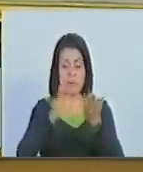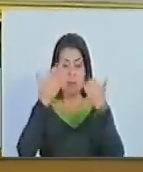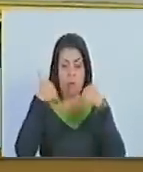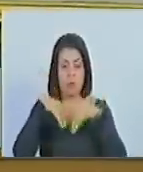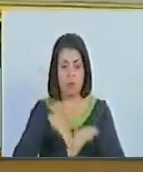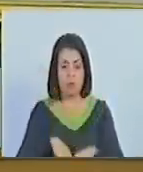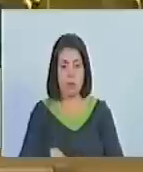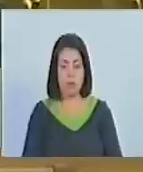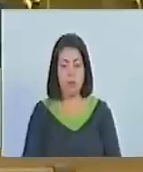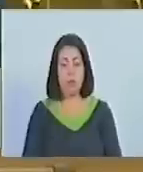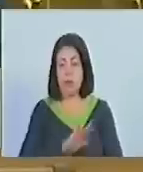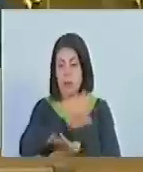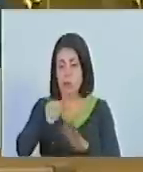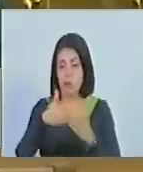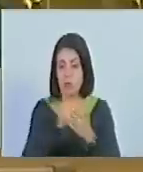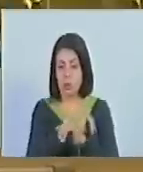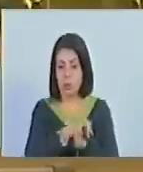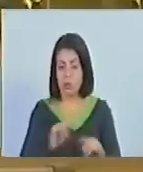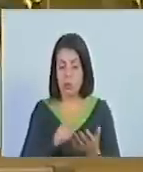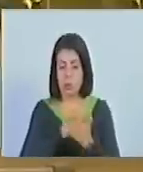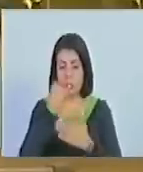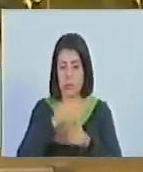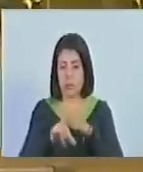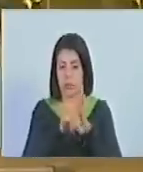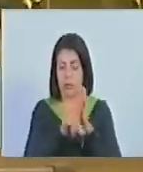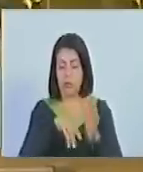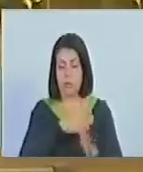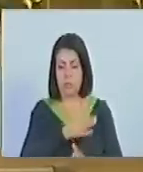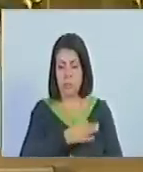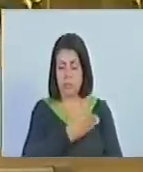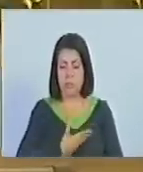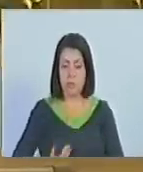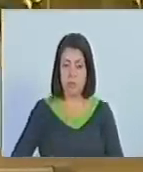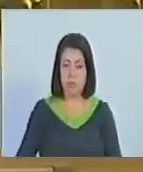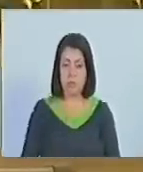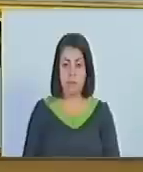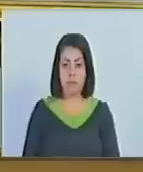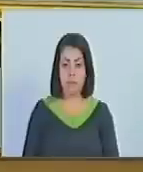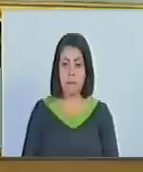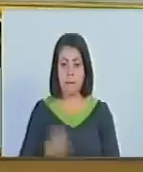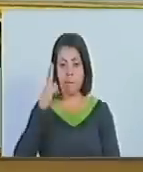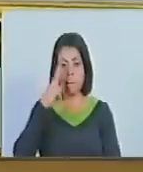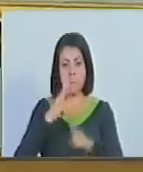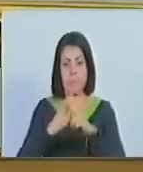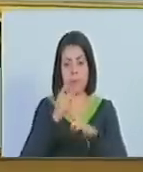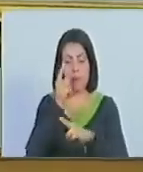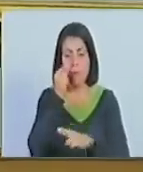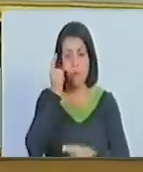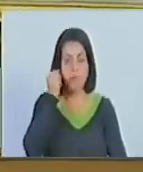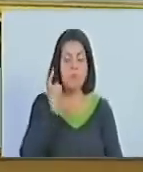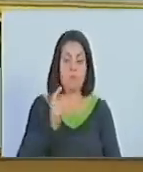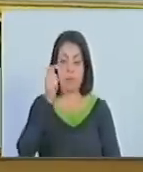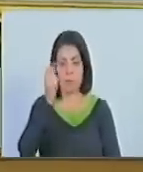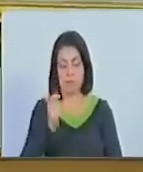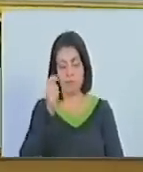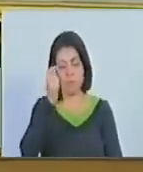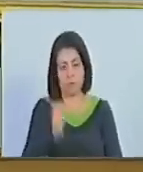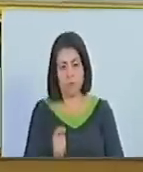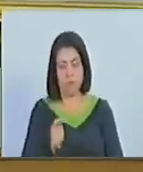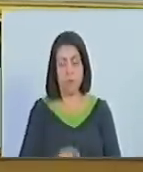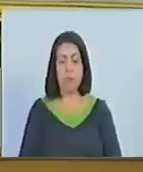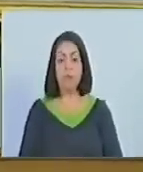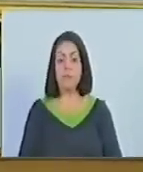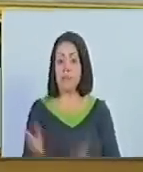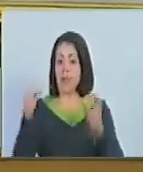Siguiente, secretaria. Es todo del proyecto de ley, señor presidente. Bien. Las honorables diputadas y los honorables diputados